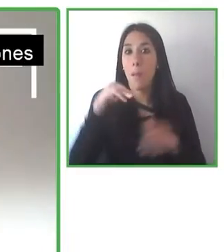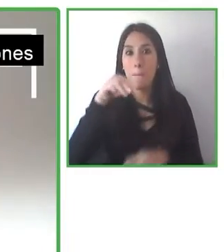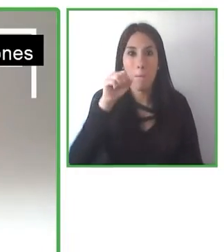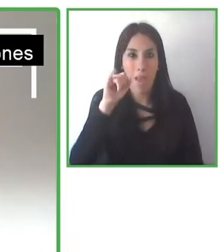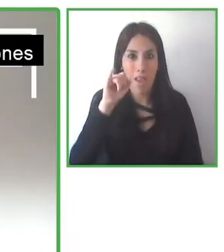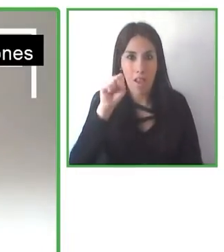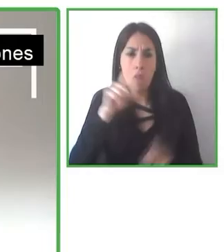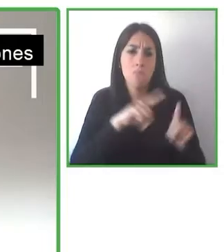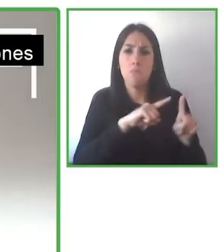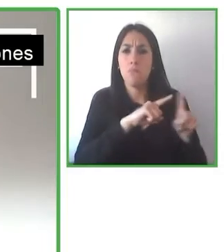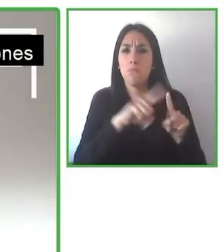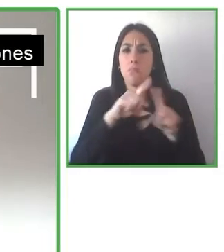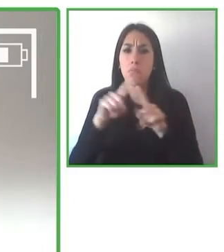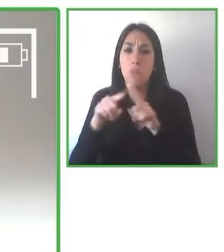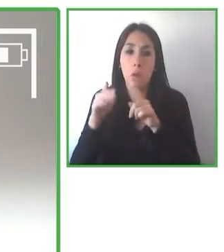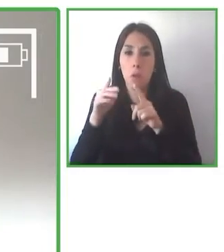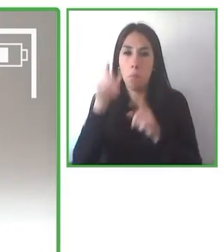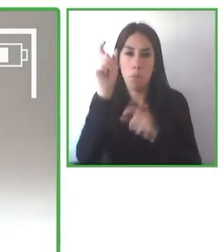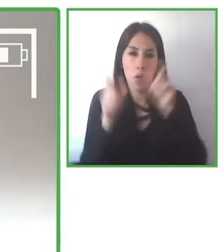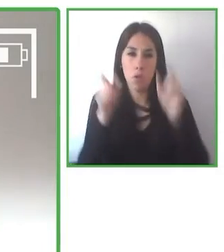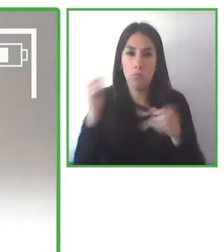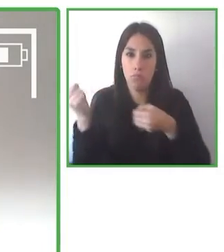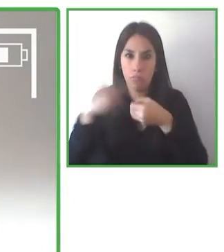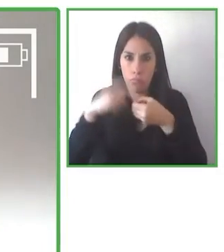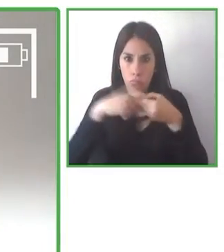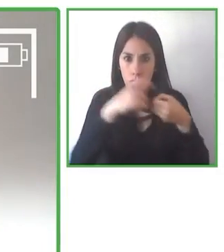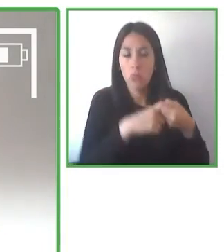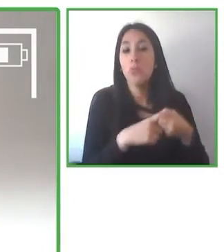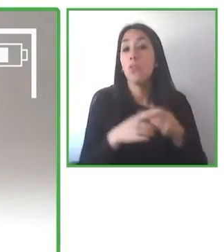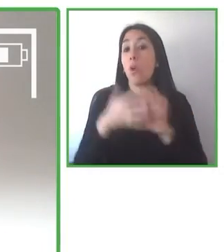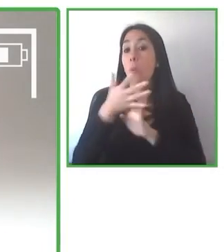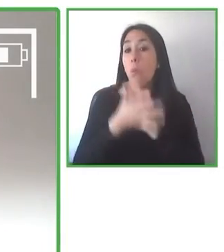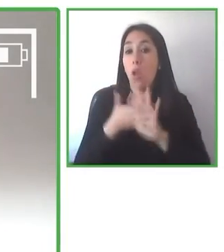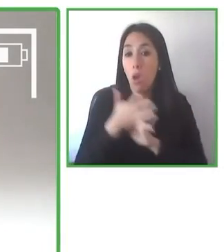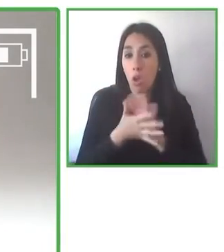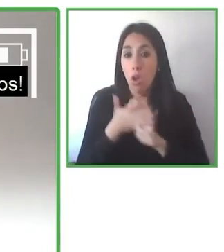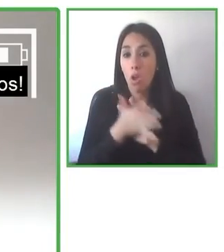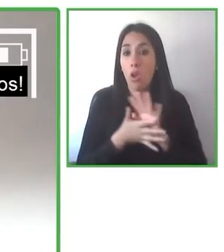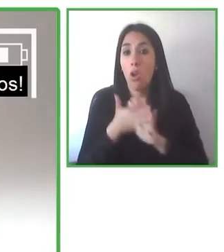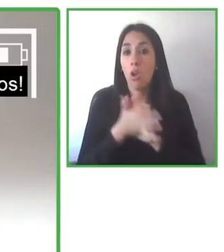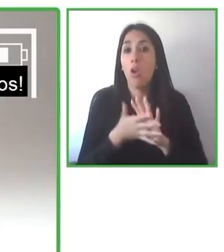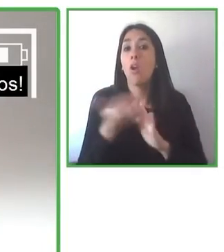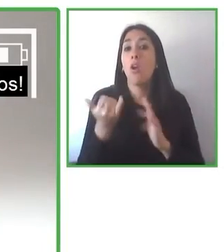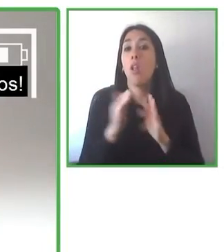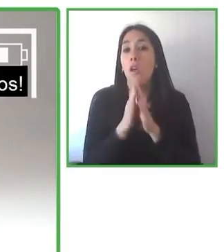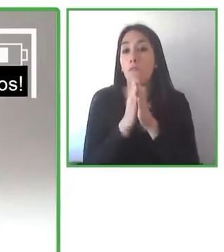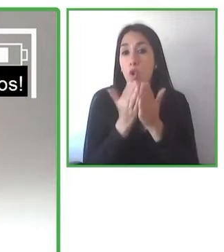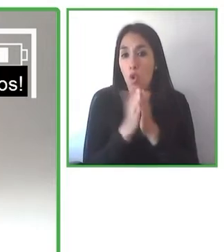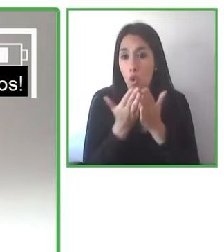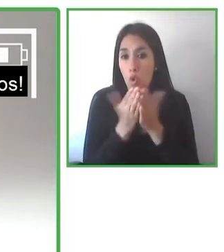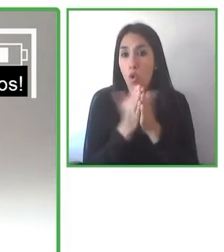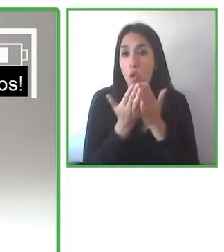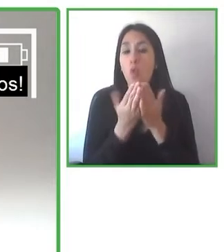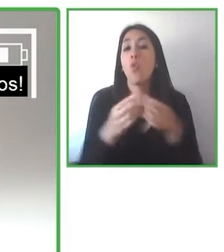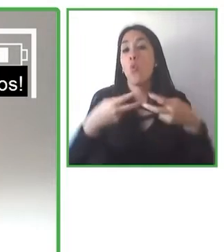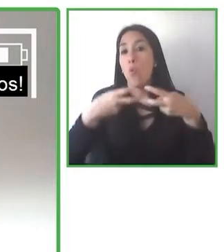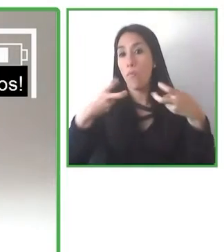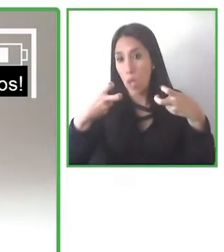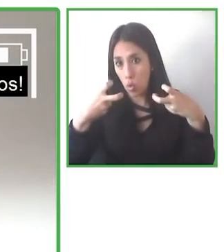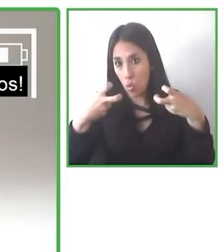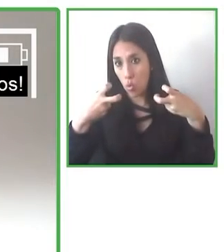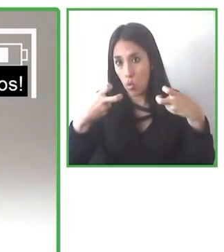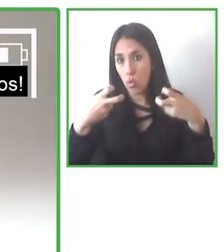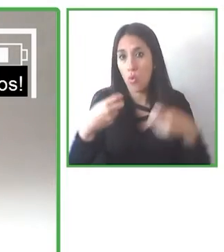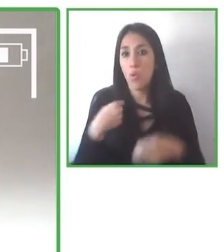esos libros en Más Diferencias y participamos en las discusiones entre la lengua portuguesa y la lengua de señas. Las discusiones y el desarrollo fueron